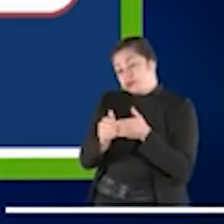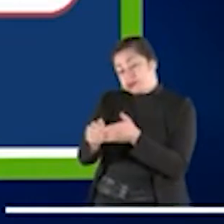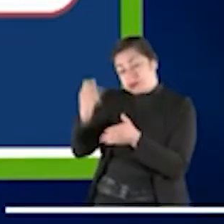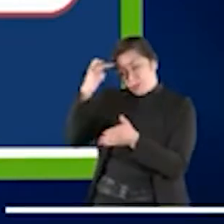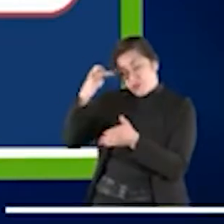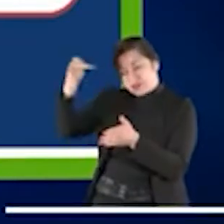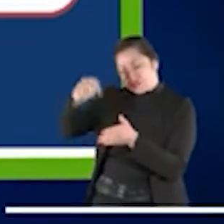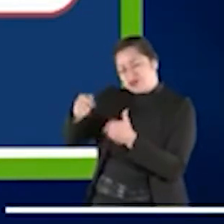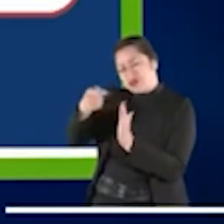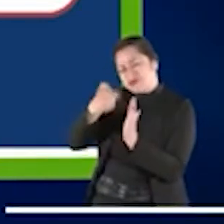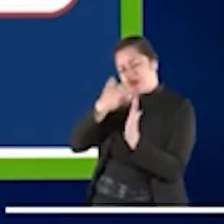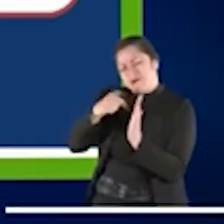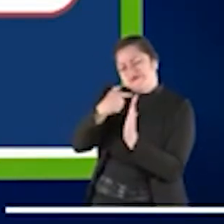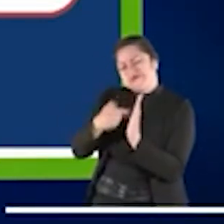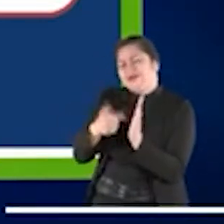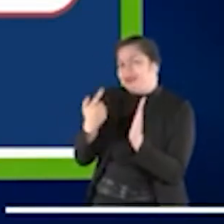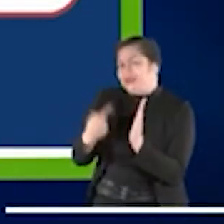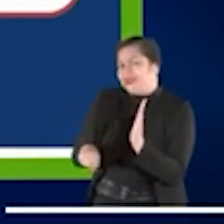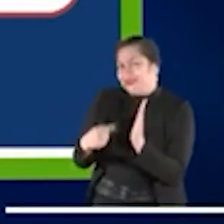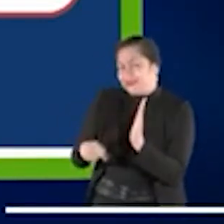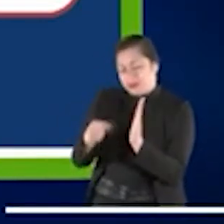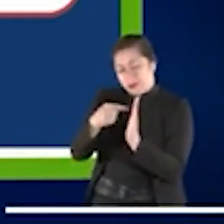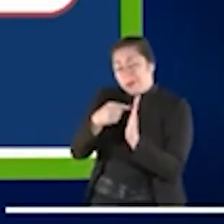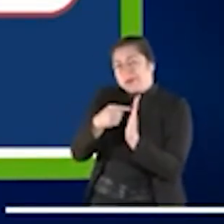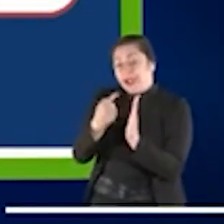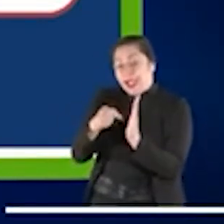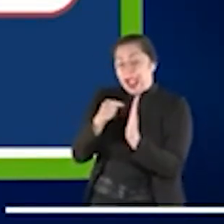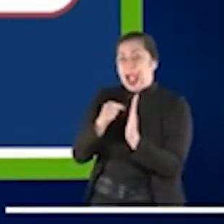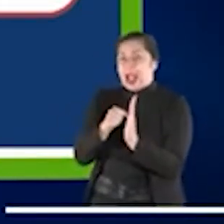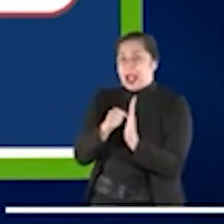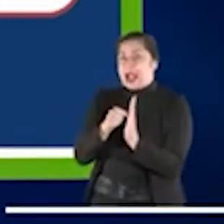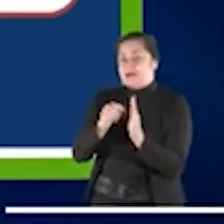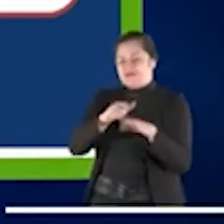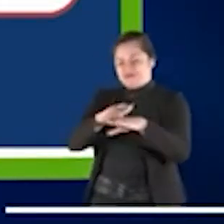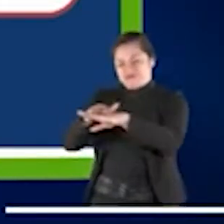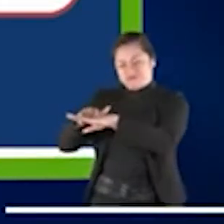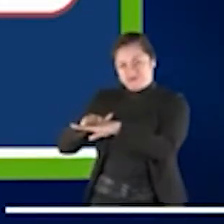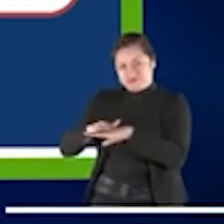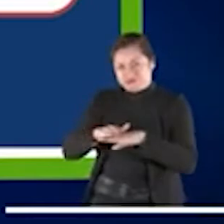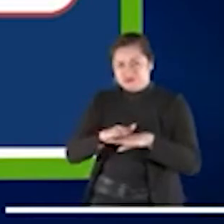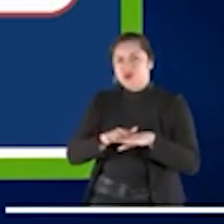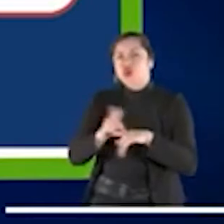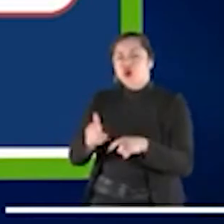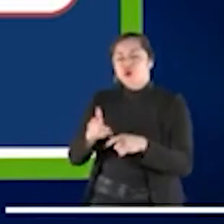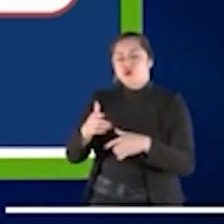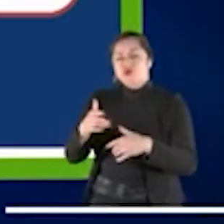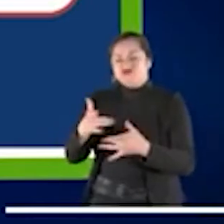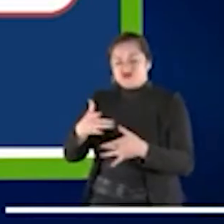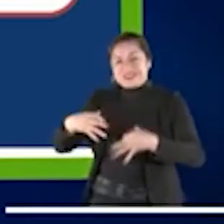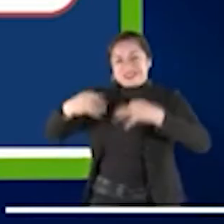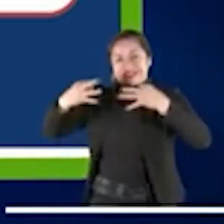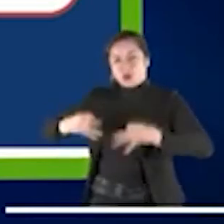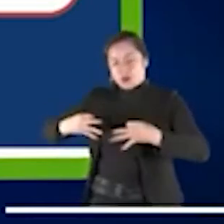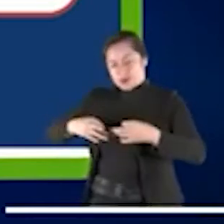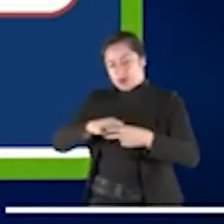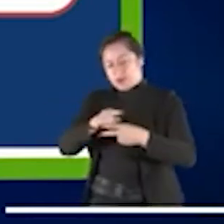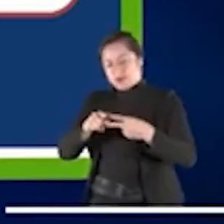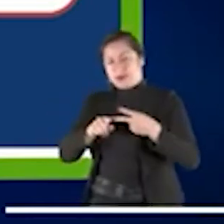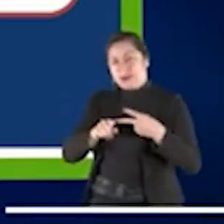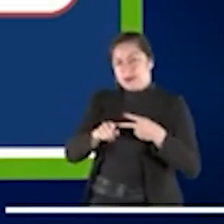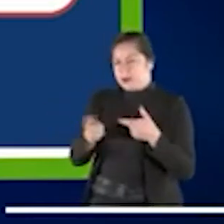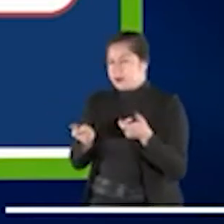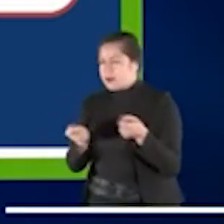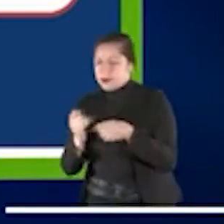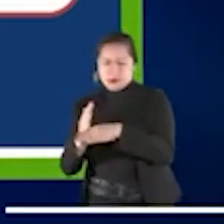de la justicia juvenil. La primera es las fuerzas de seguridad, la segunda son los profesionales legales, y la tercera